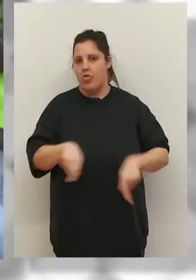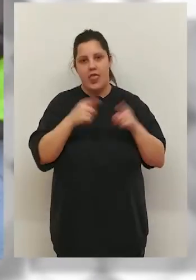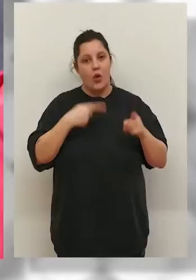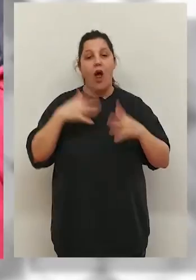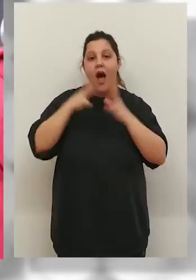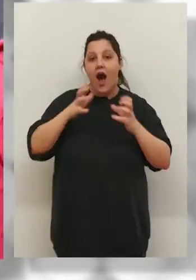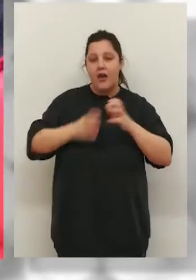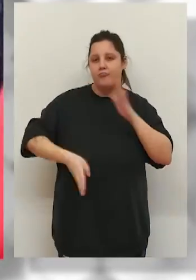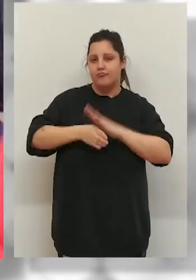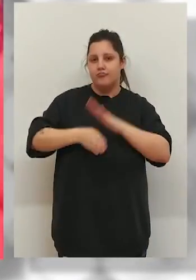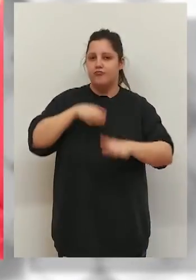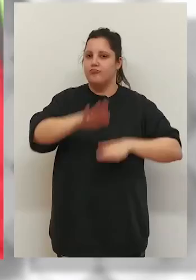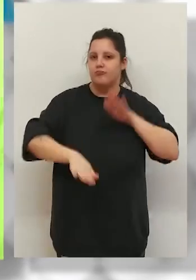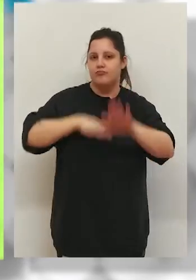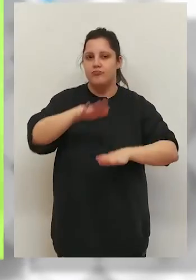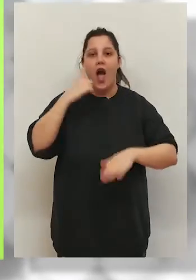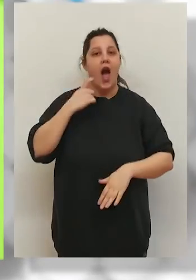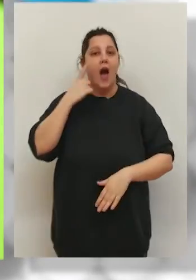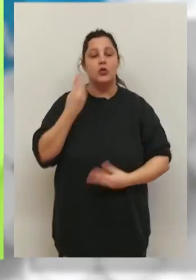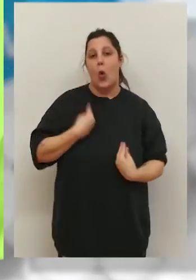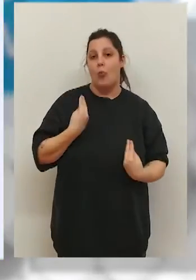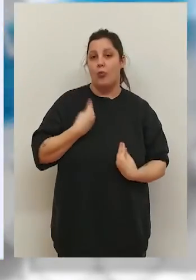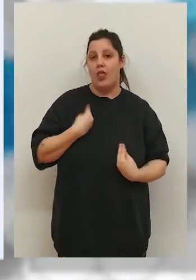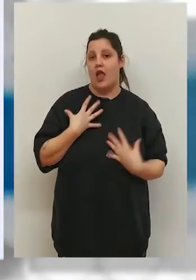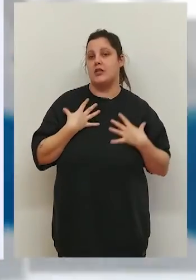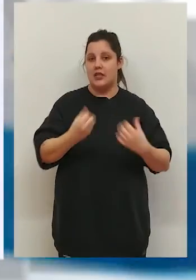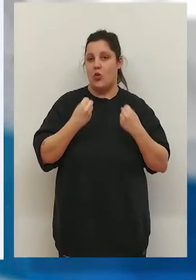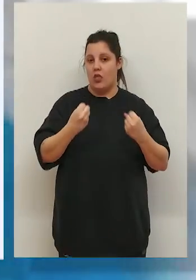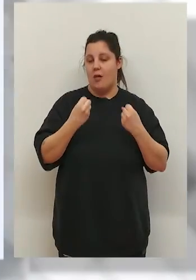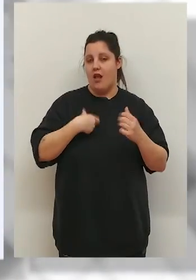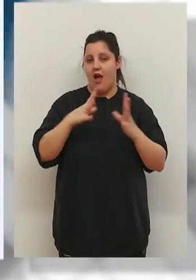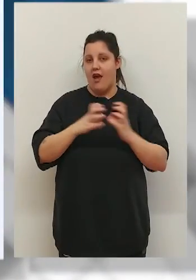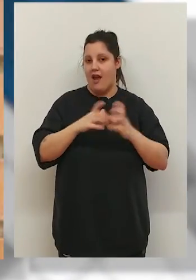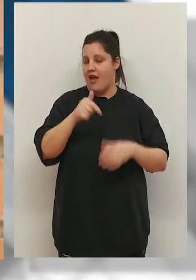ni la condición física, sino las ganas de seguir unos hábitos de vida saludables.